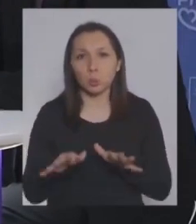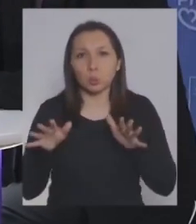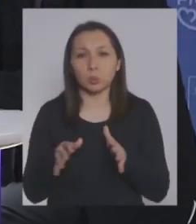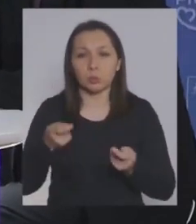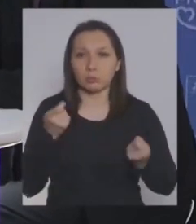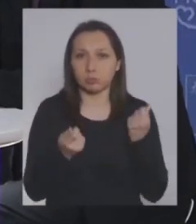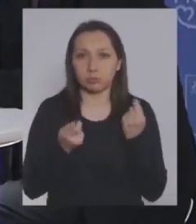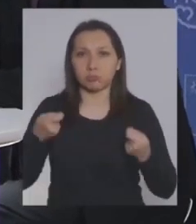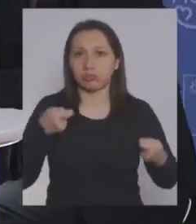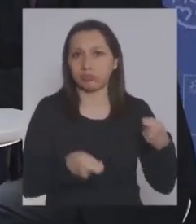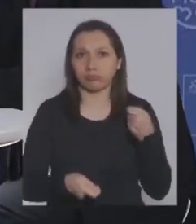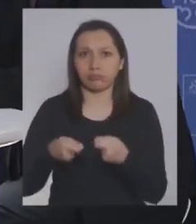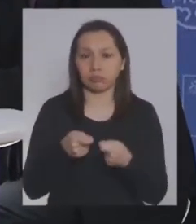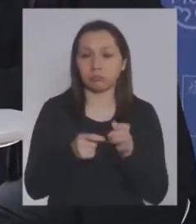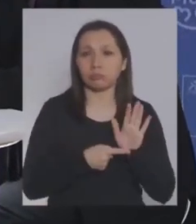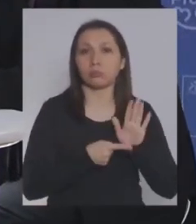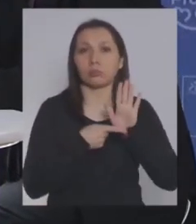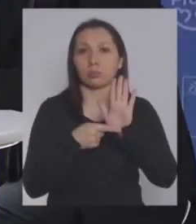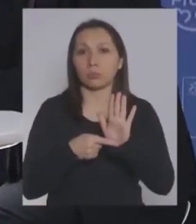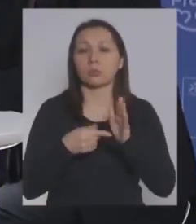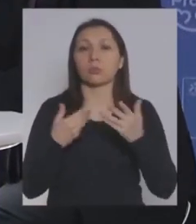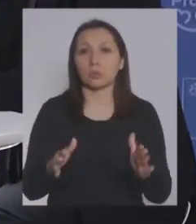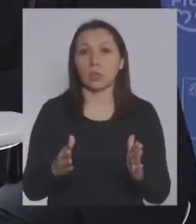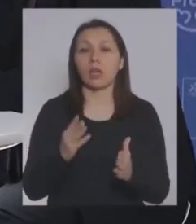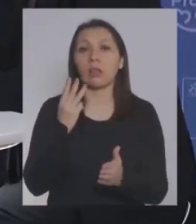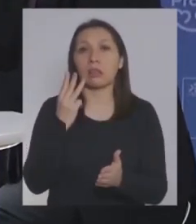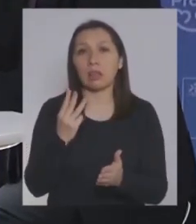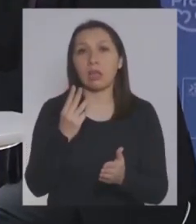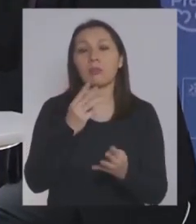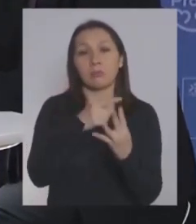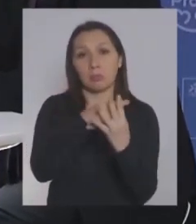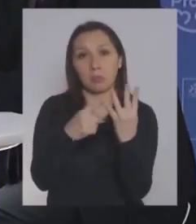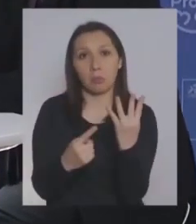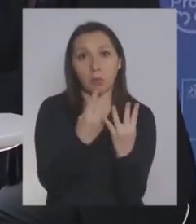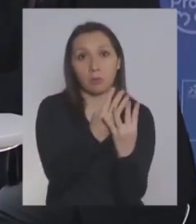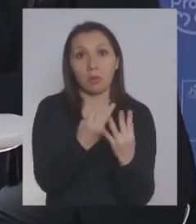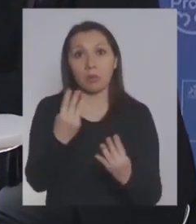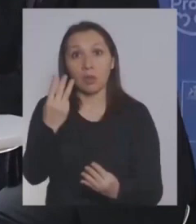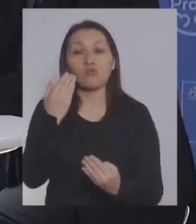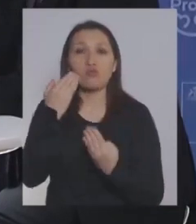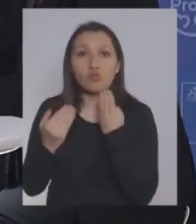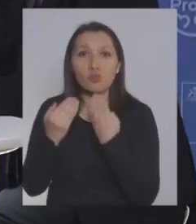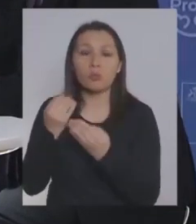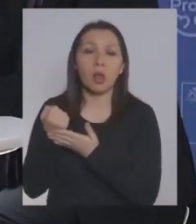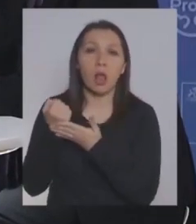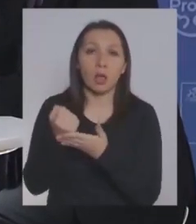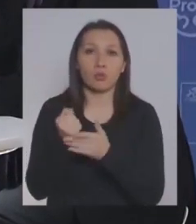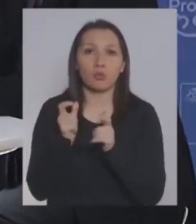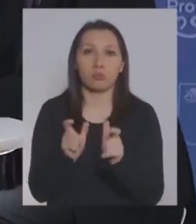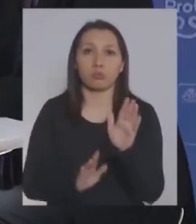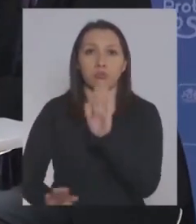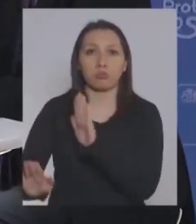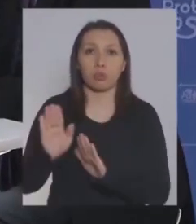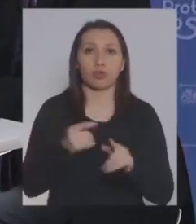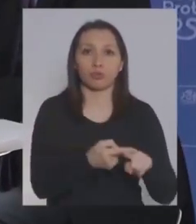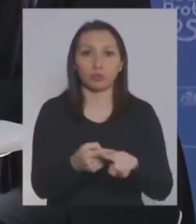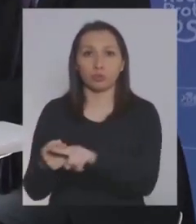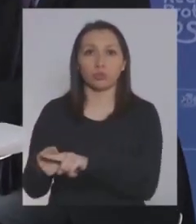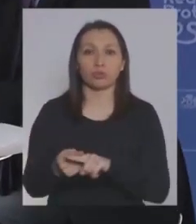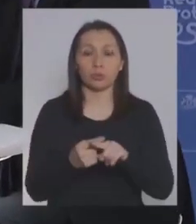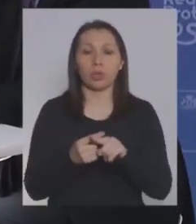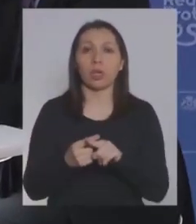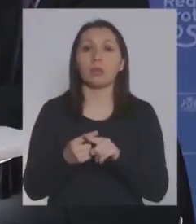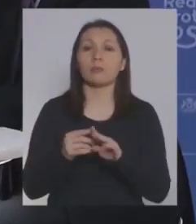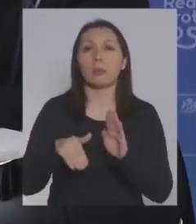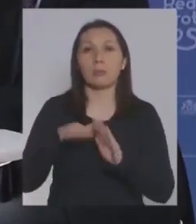financiero que se ha reflejado en que estamos llegando a 3 de 4 personas con algún beneficio de nuestra red de protección social llegando a